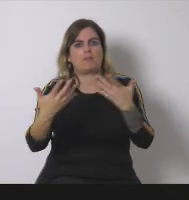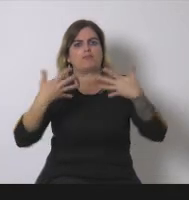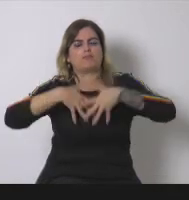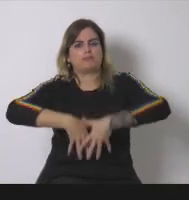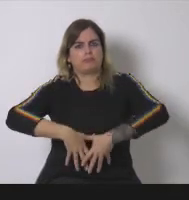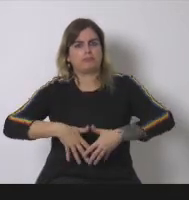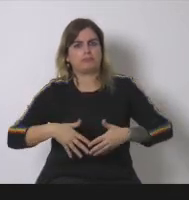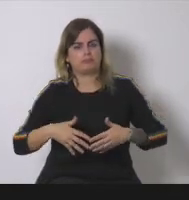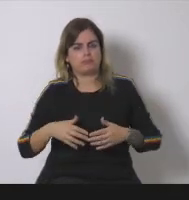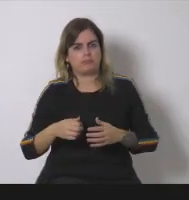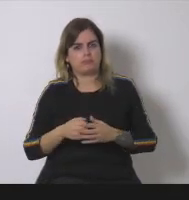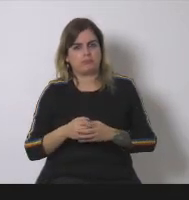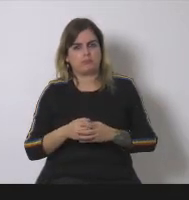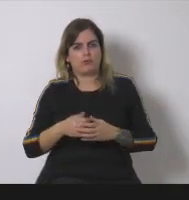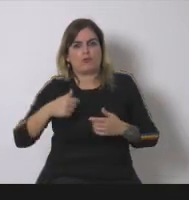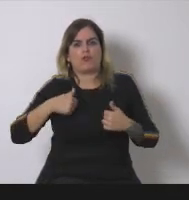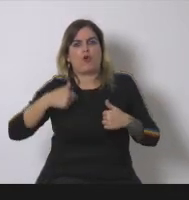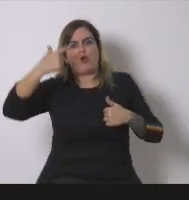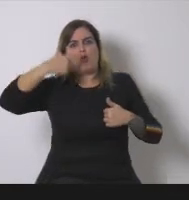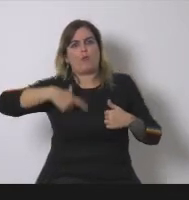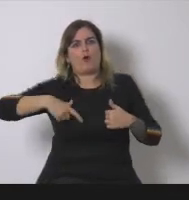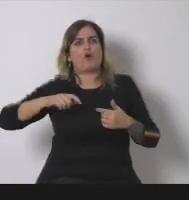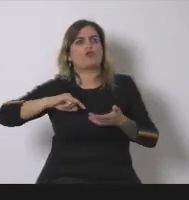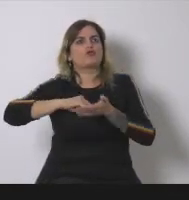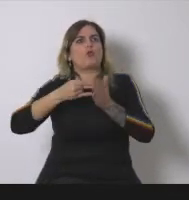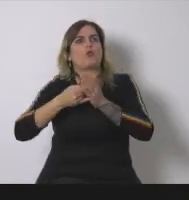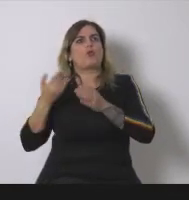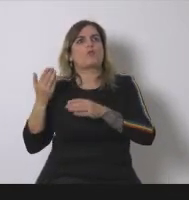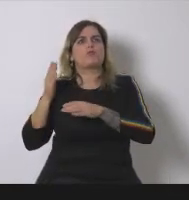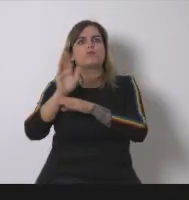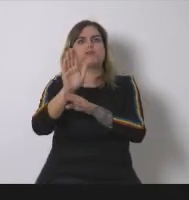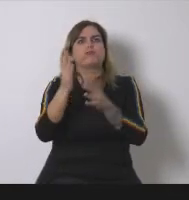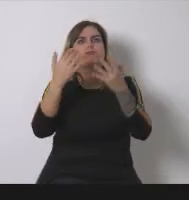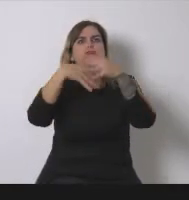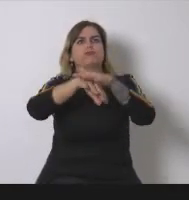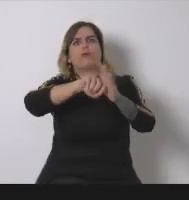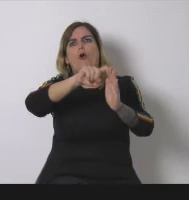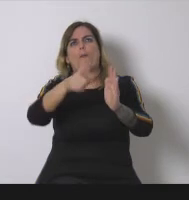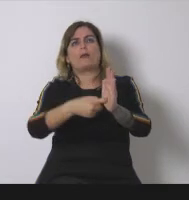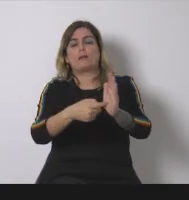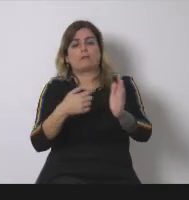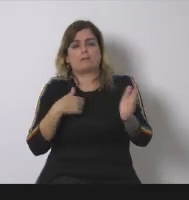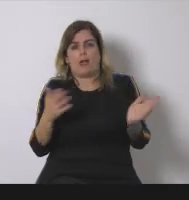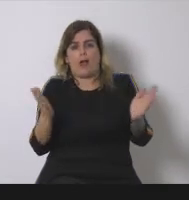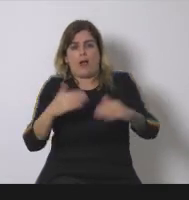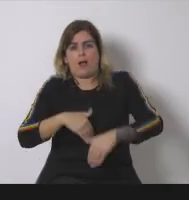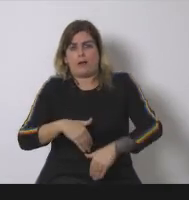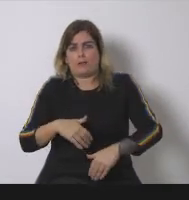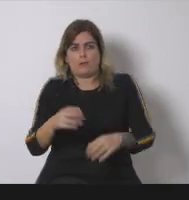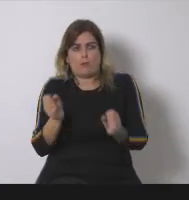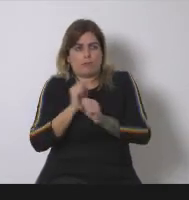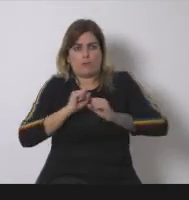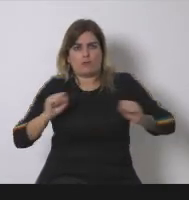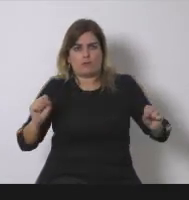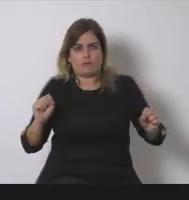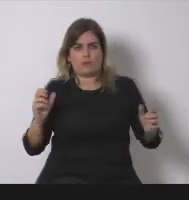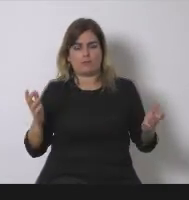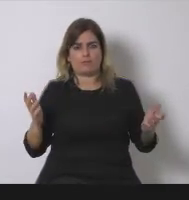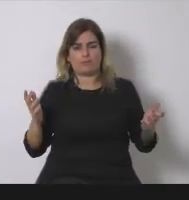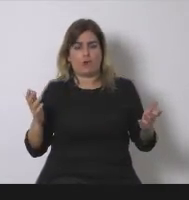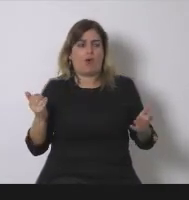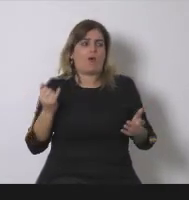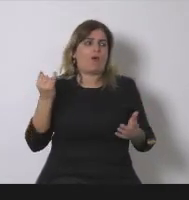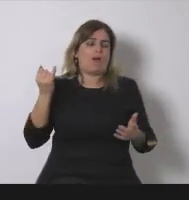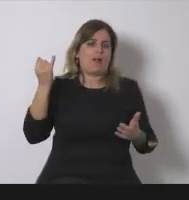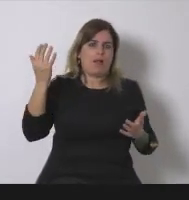solución a este problema que realmente es imposible en el fondo es algo que tendremos es mucho más fácil y si os habéis dado cuenta es mucho más fácil